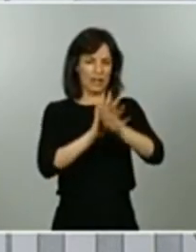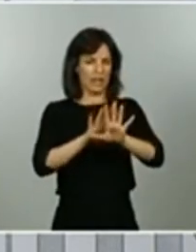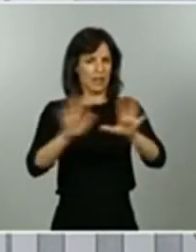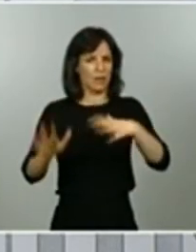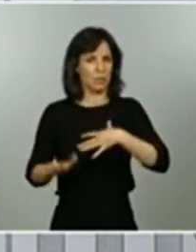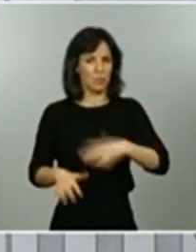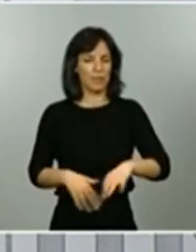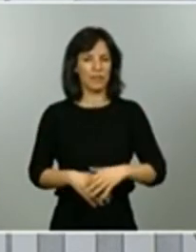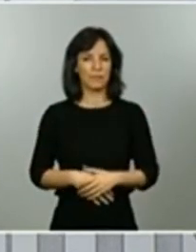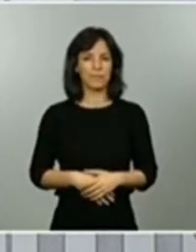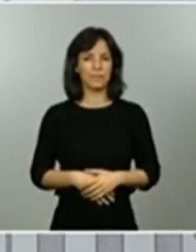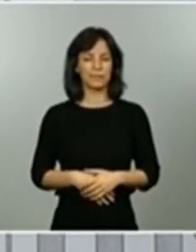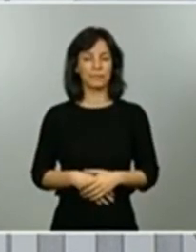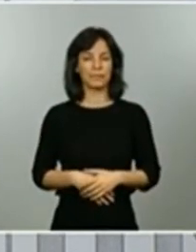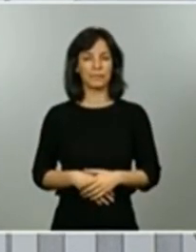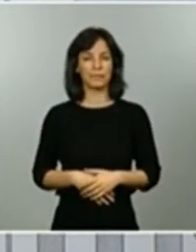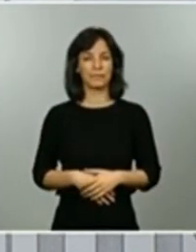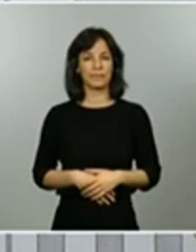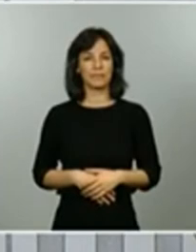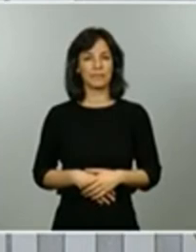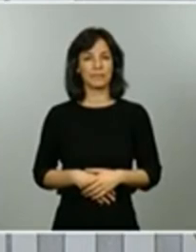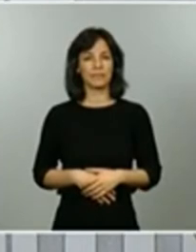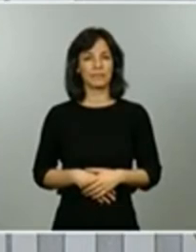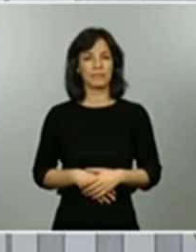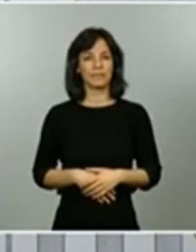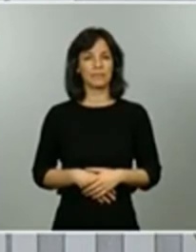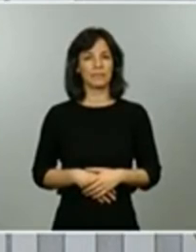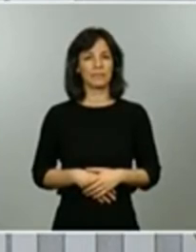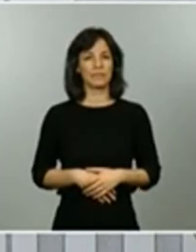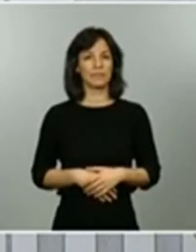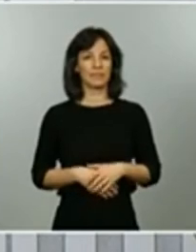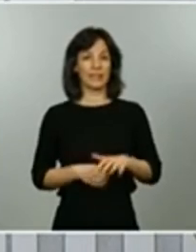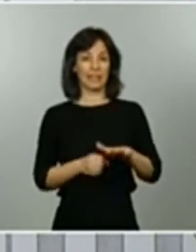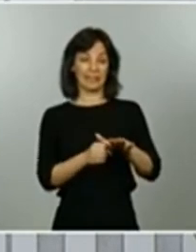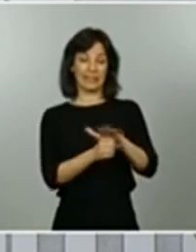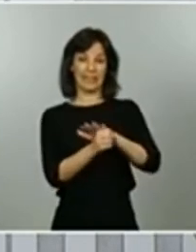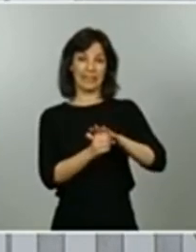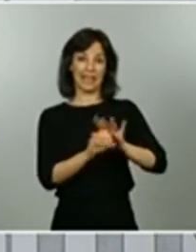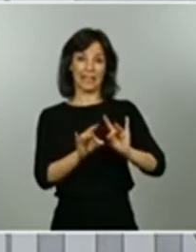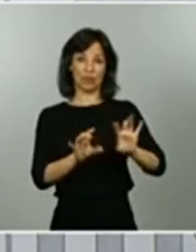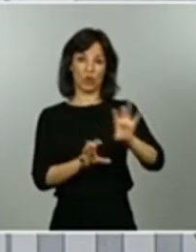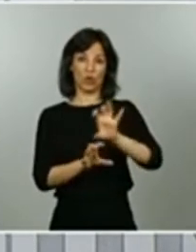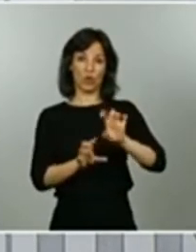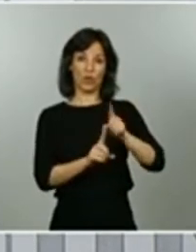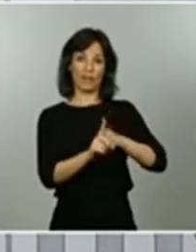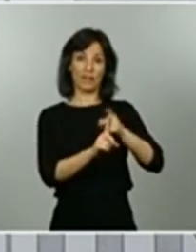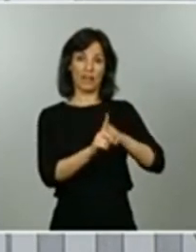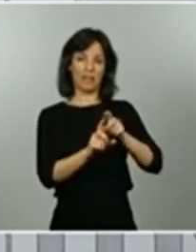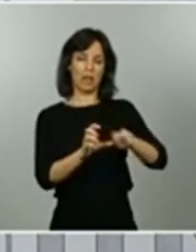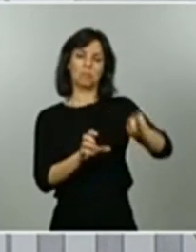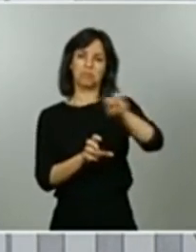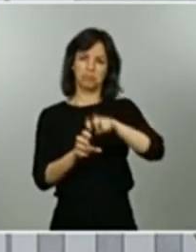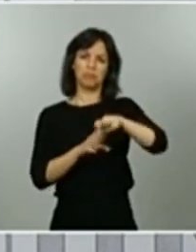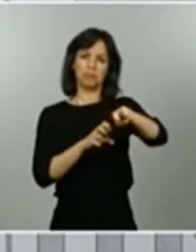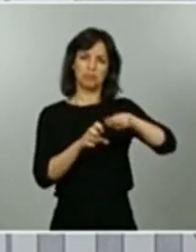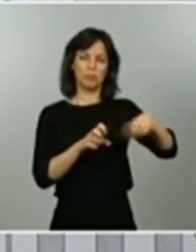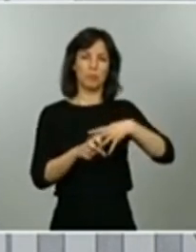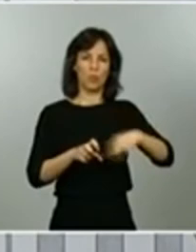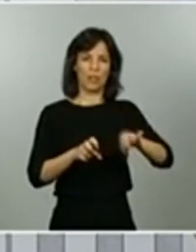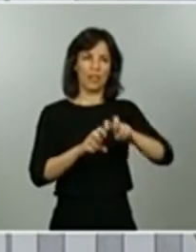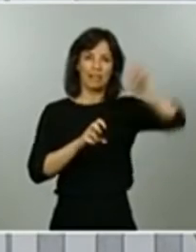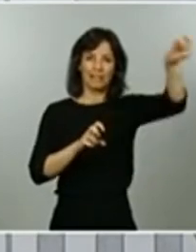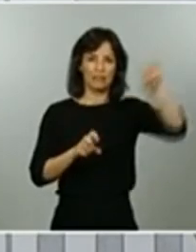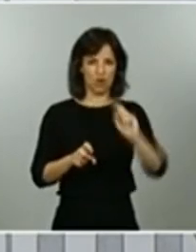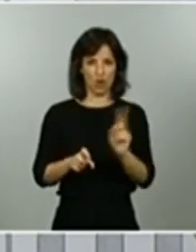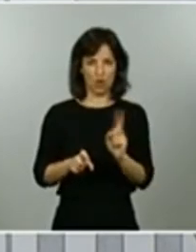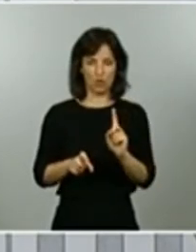el interior de la unidad territorial de referencia esto es un elemento que pensamos que es sustancial del plan de transición